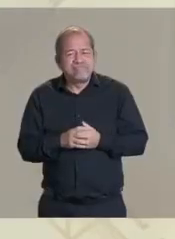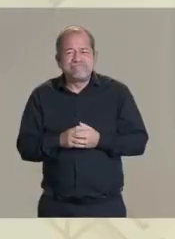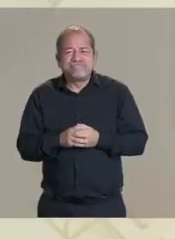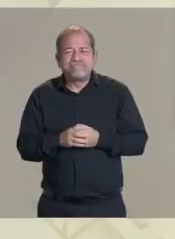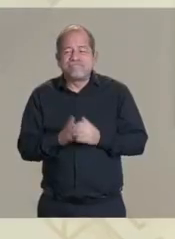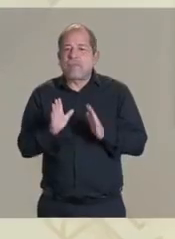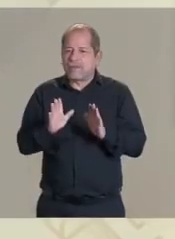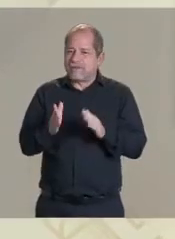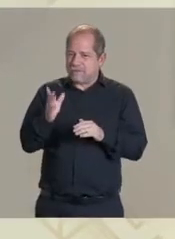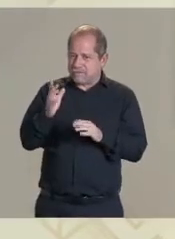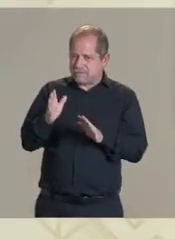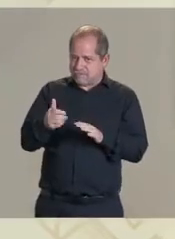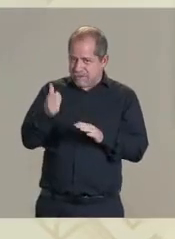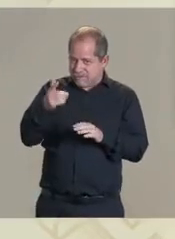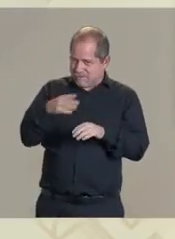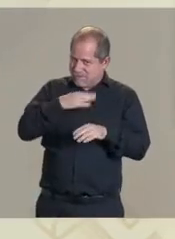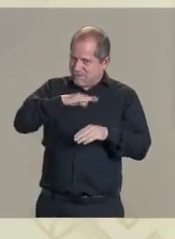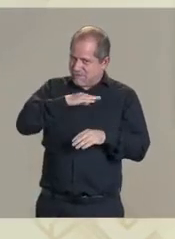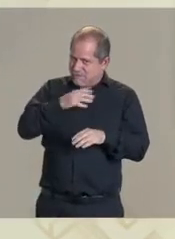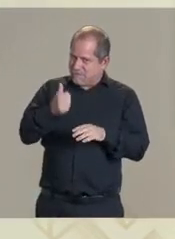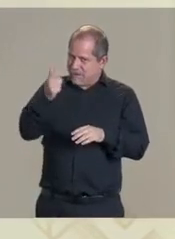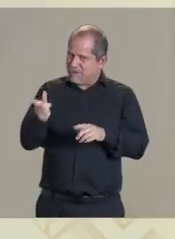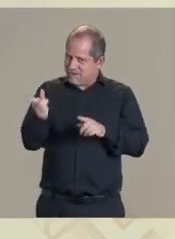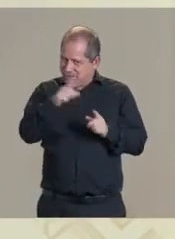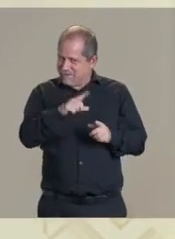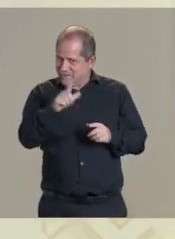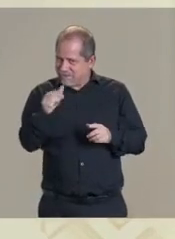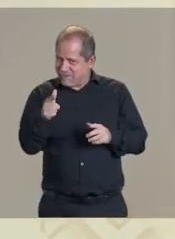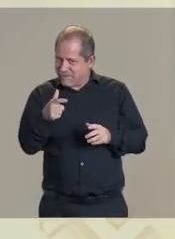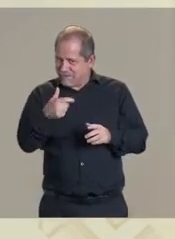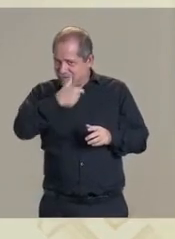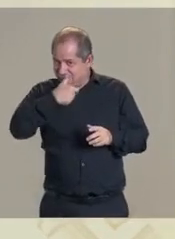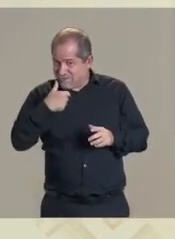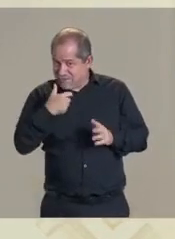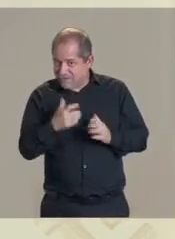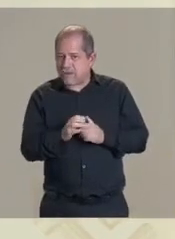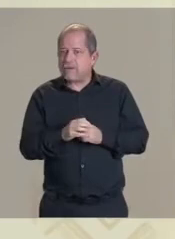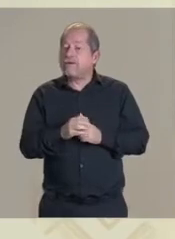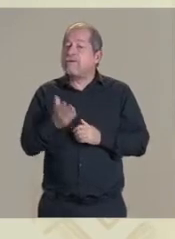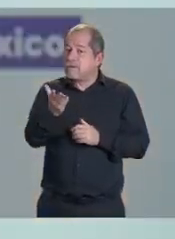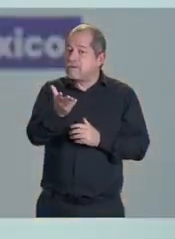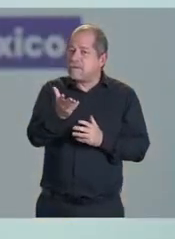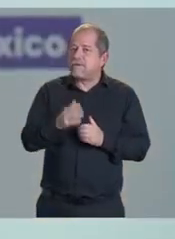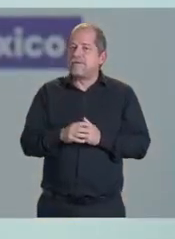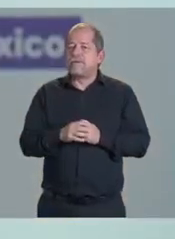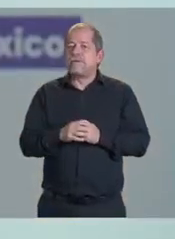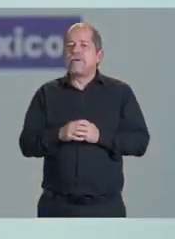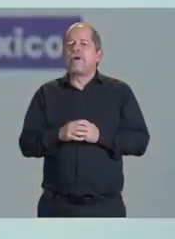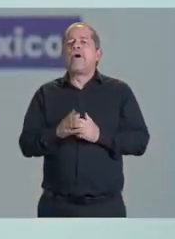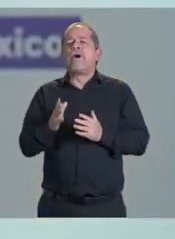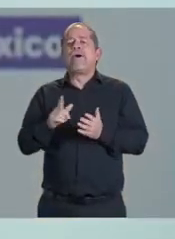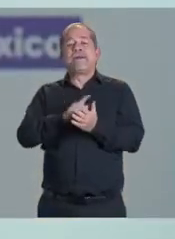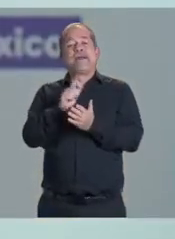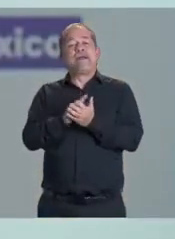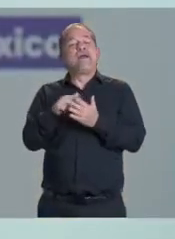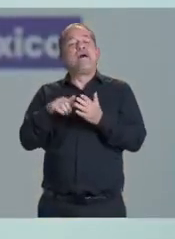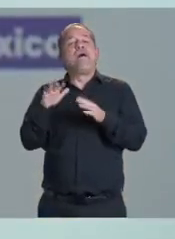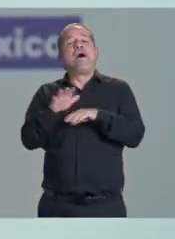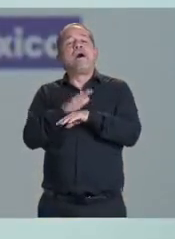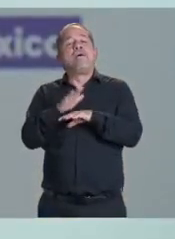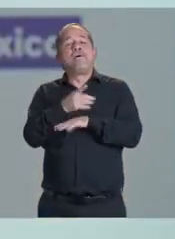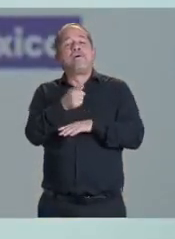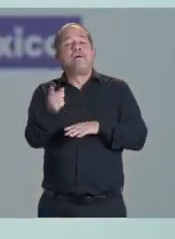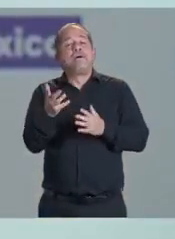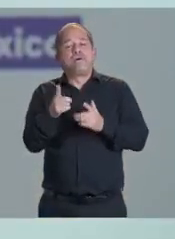Vamos a hablar de las pensiones y de la reciente reforma que no quisieron aprobar ninguno de los partidos que están aquí. Durante